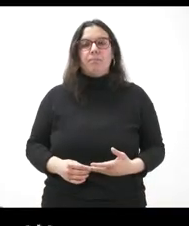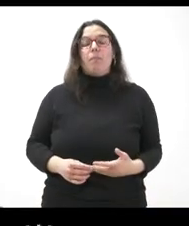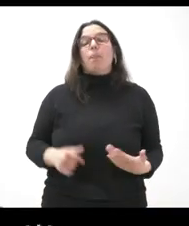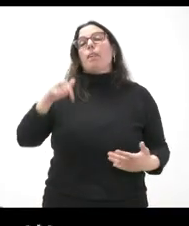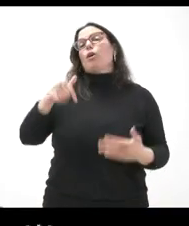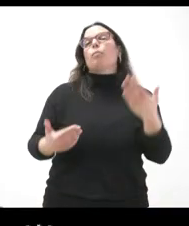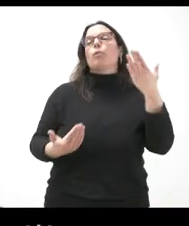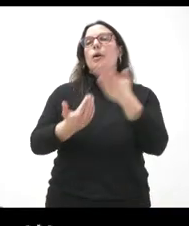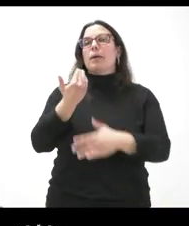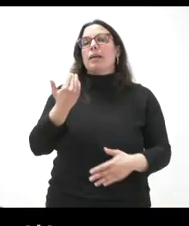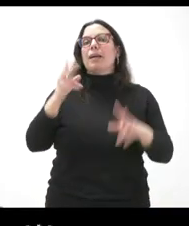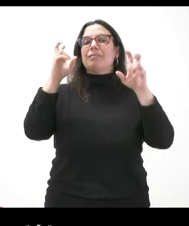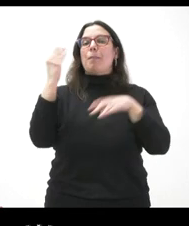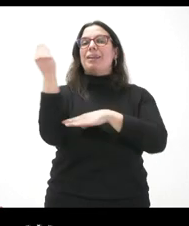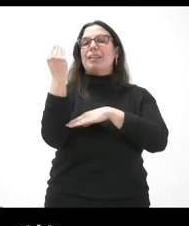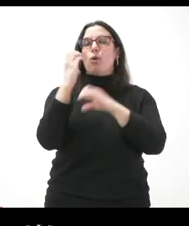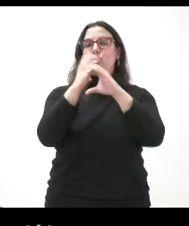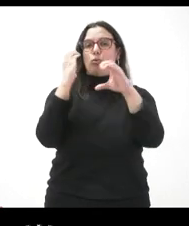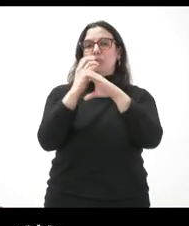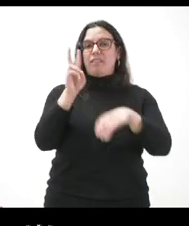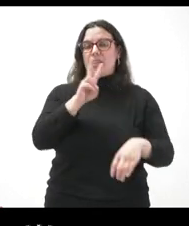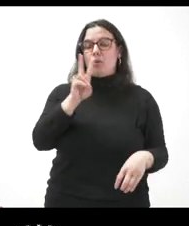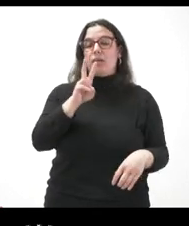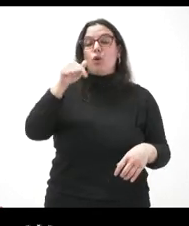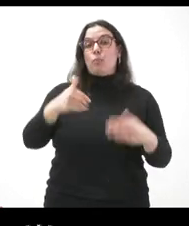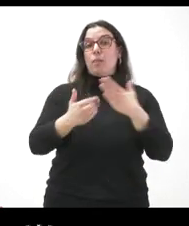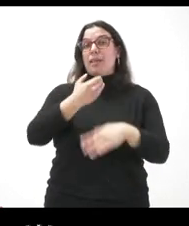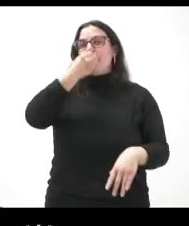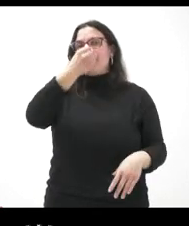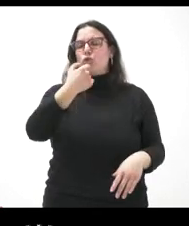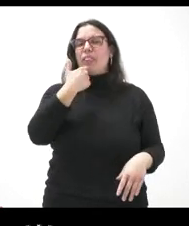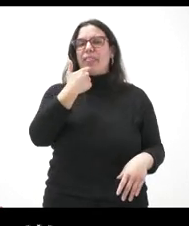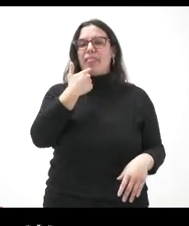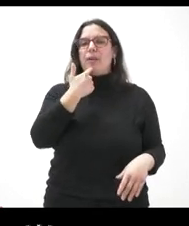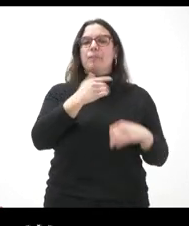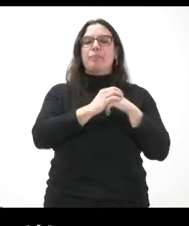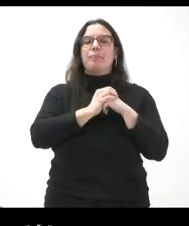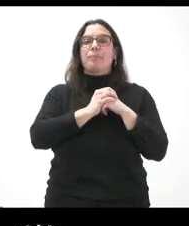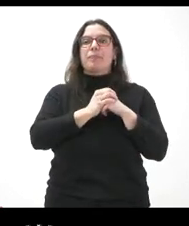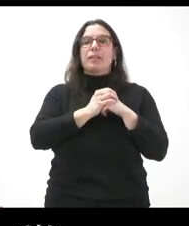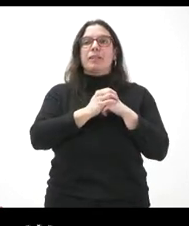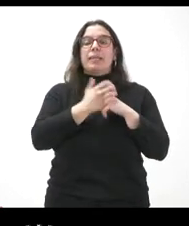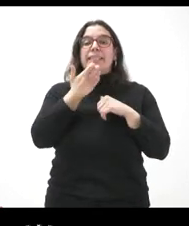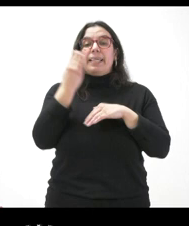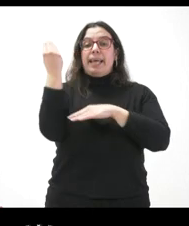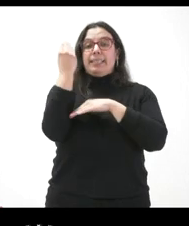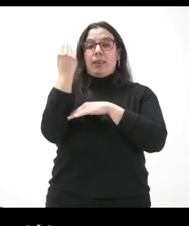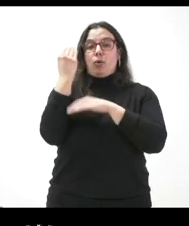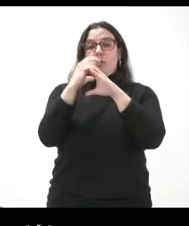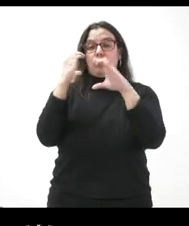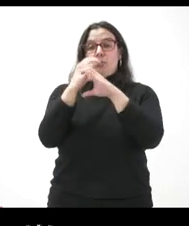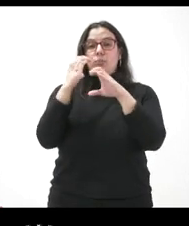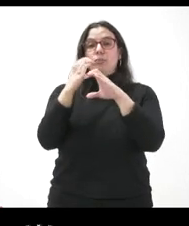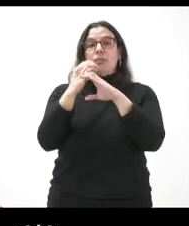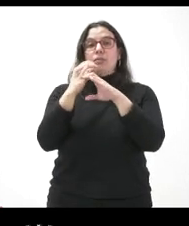sobre la estación de buses de Valladolid, el Partido Socialista ha dicho que si esta estación o la titularidad era de